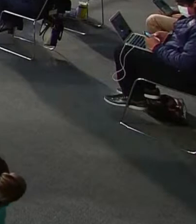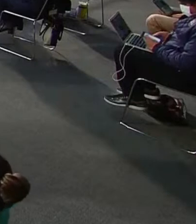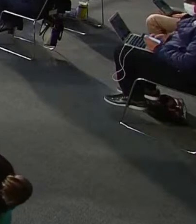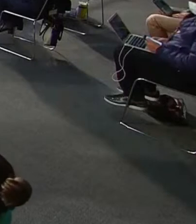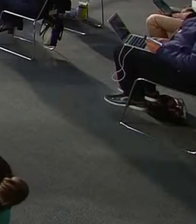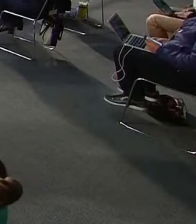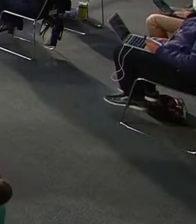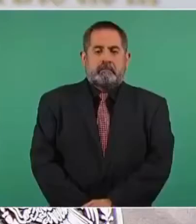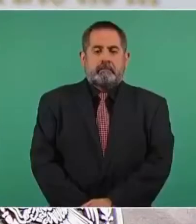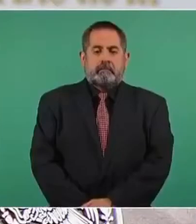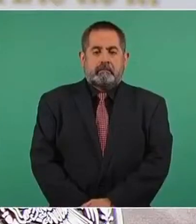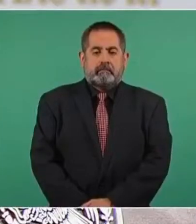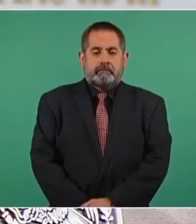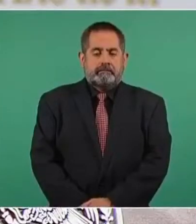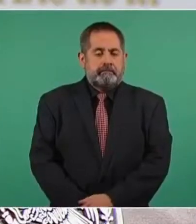siete